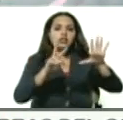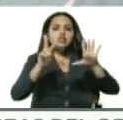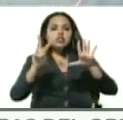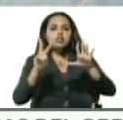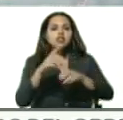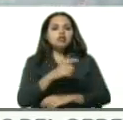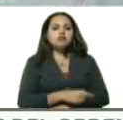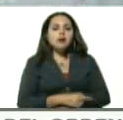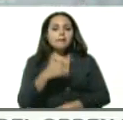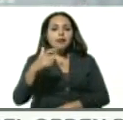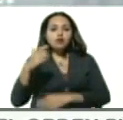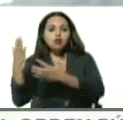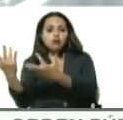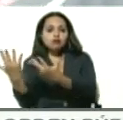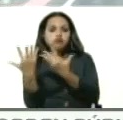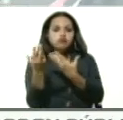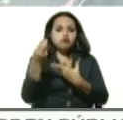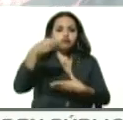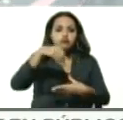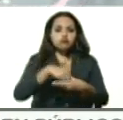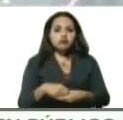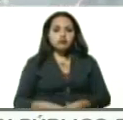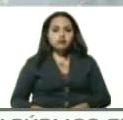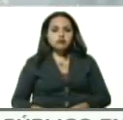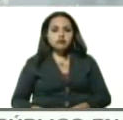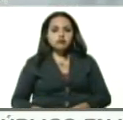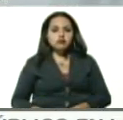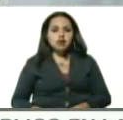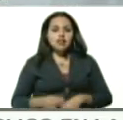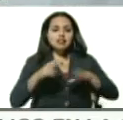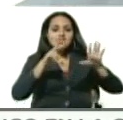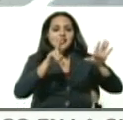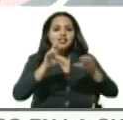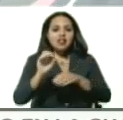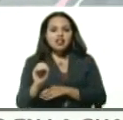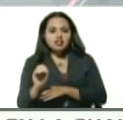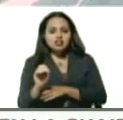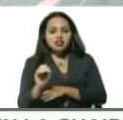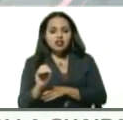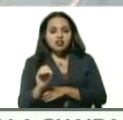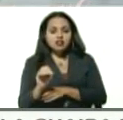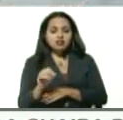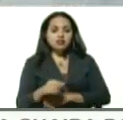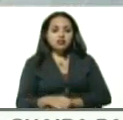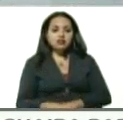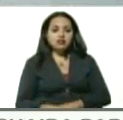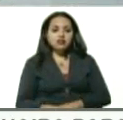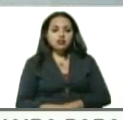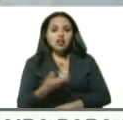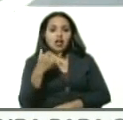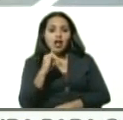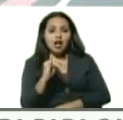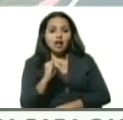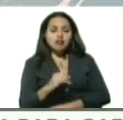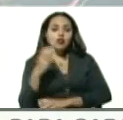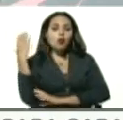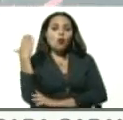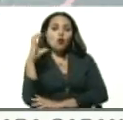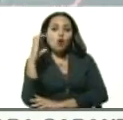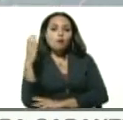importados, 70 casos de estos 97 son casos de Colombia,